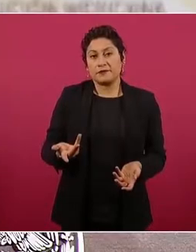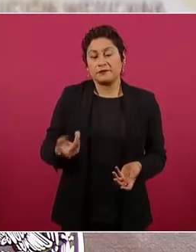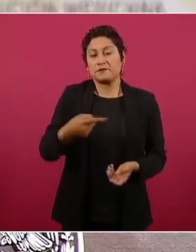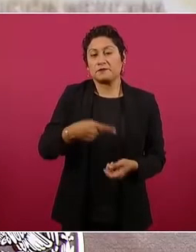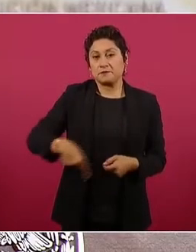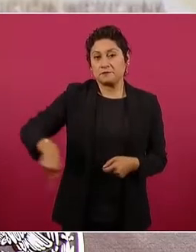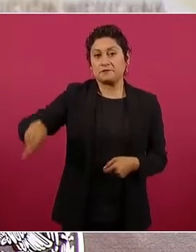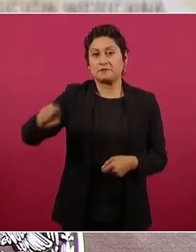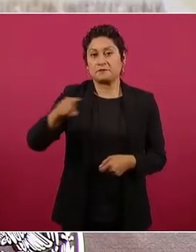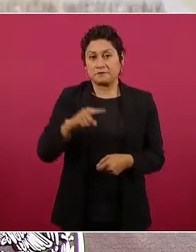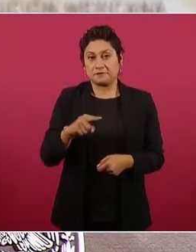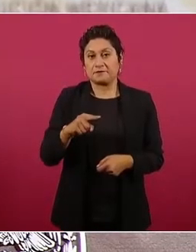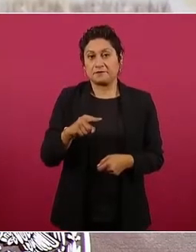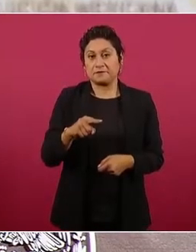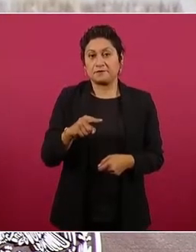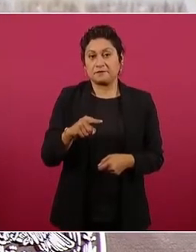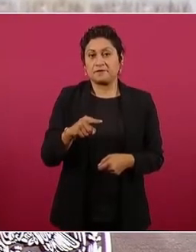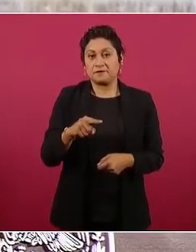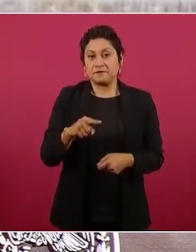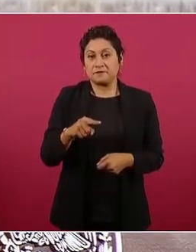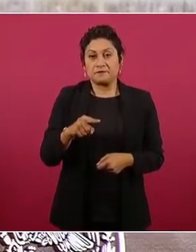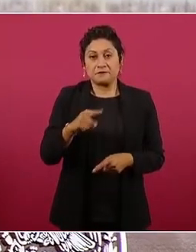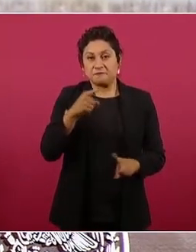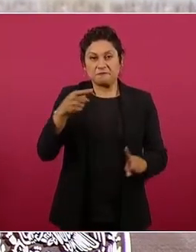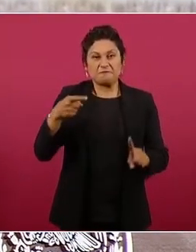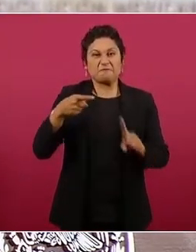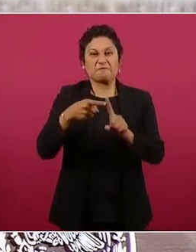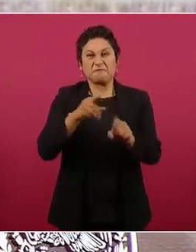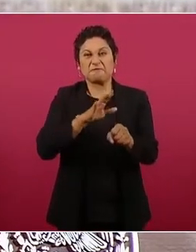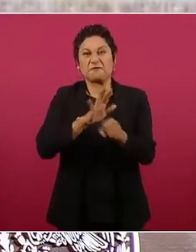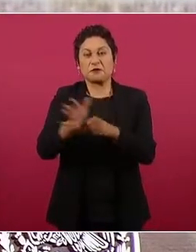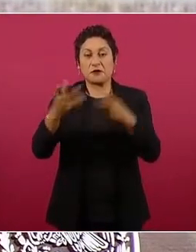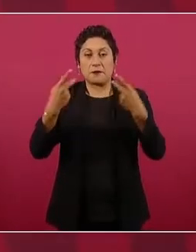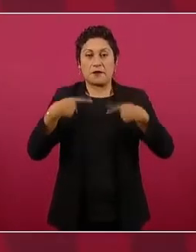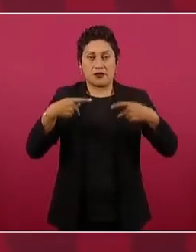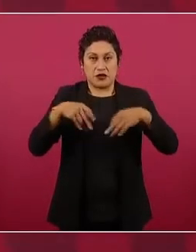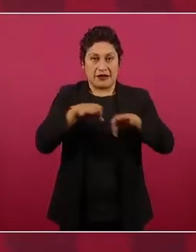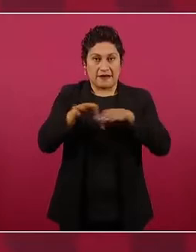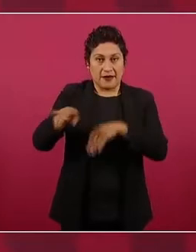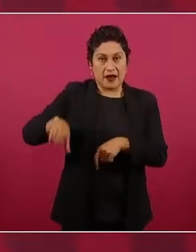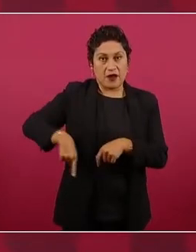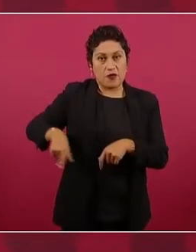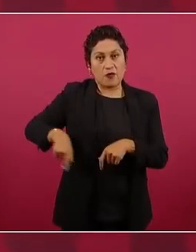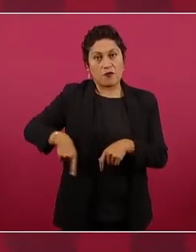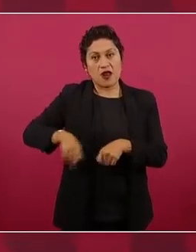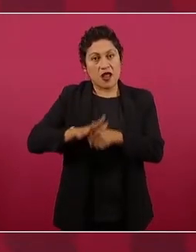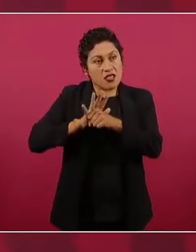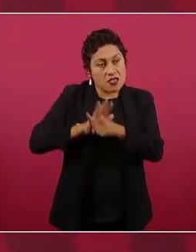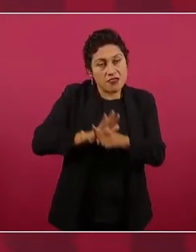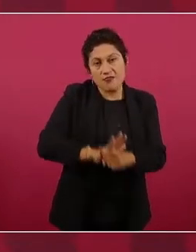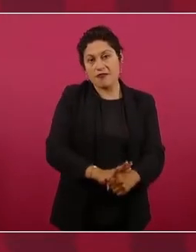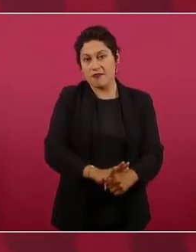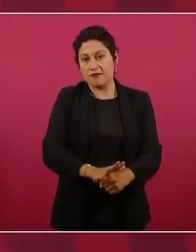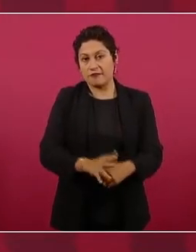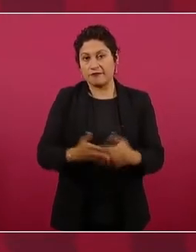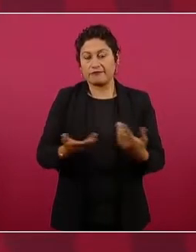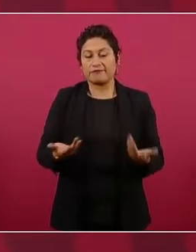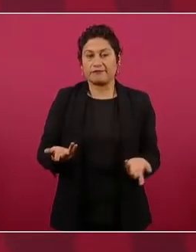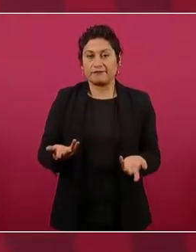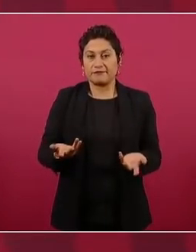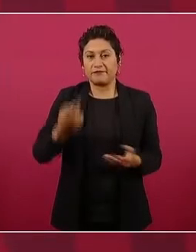de pies y manos a los servidores públicos y para que